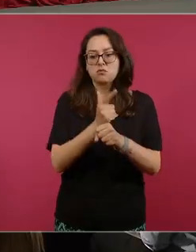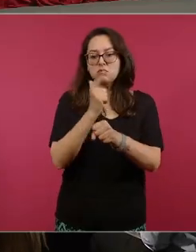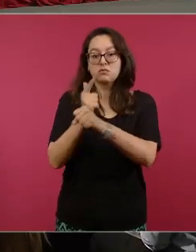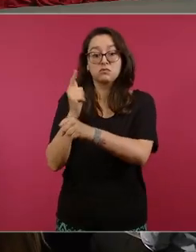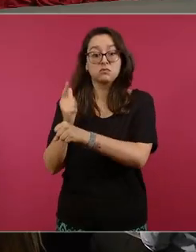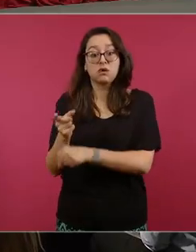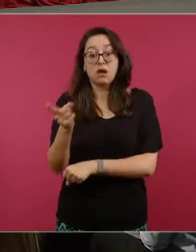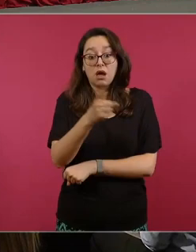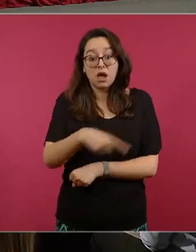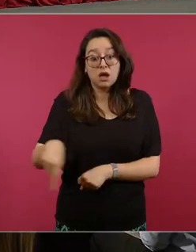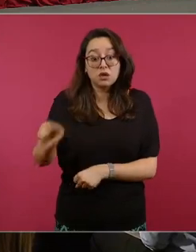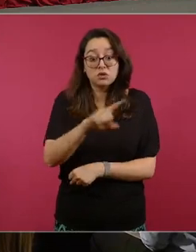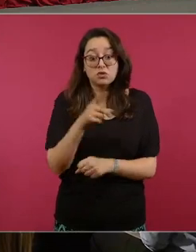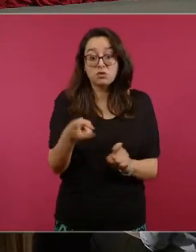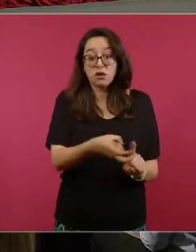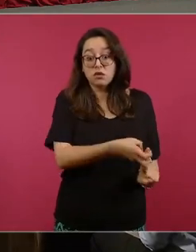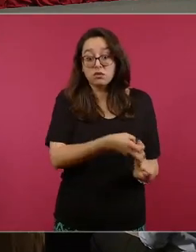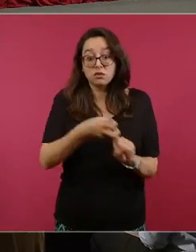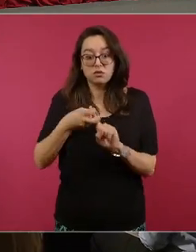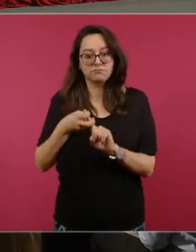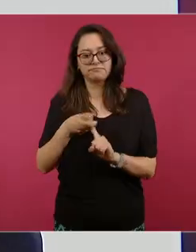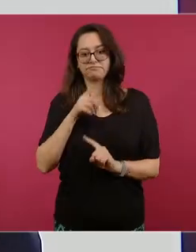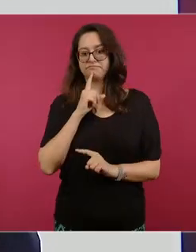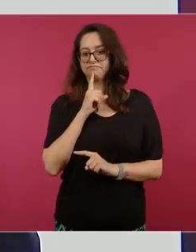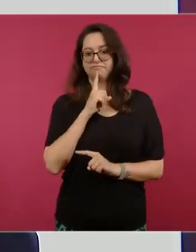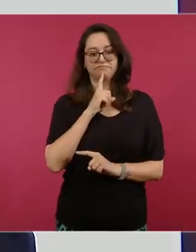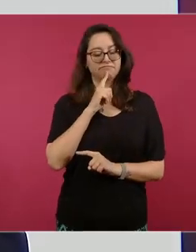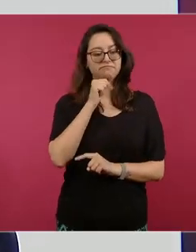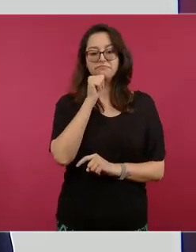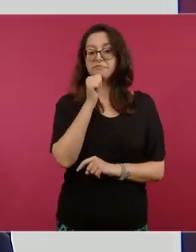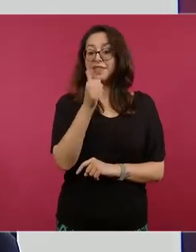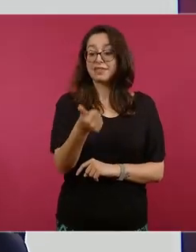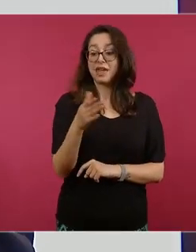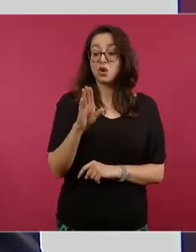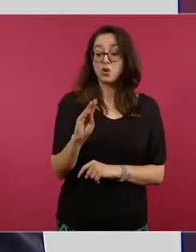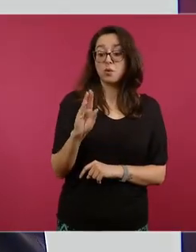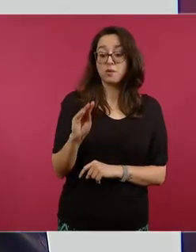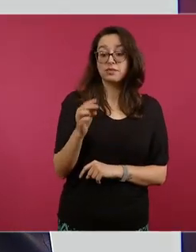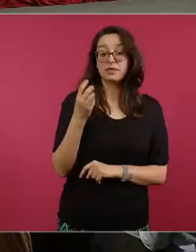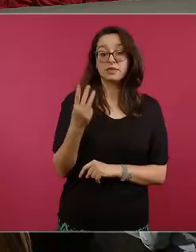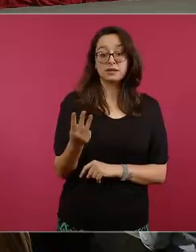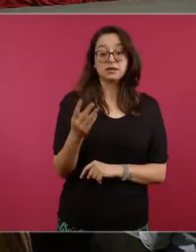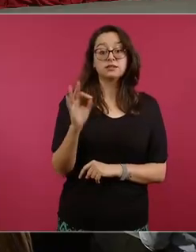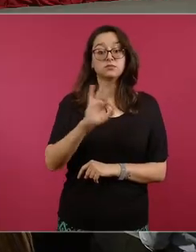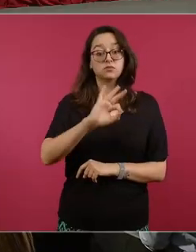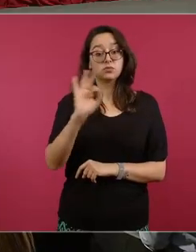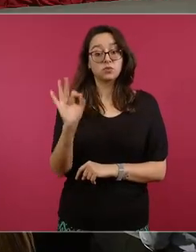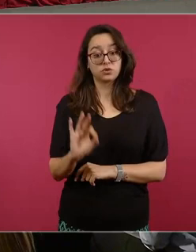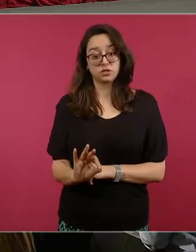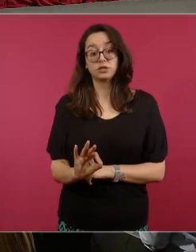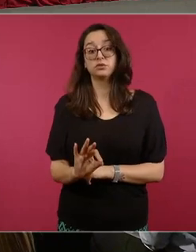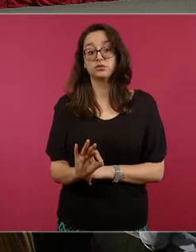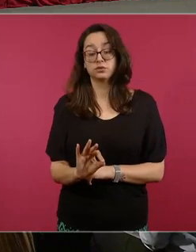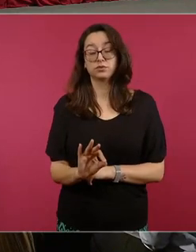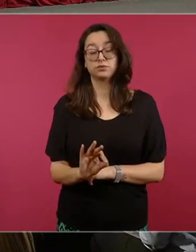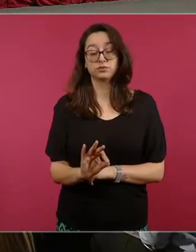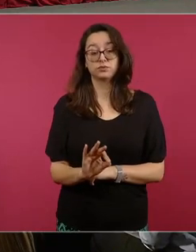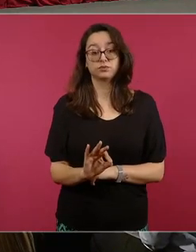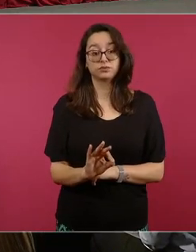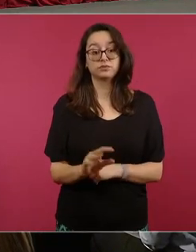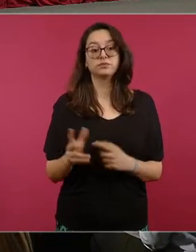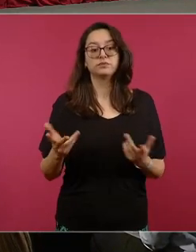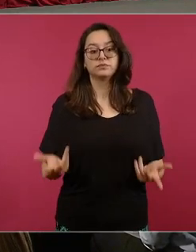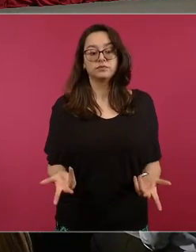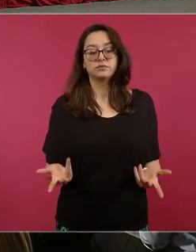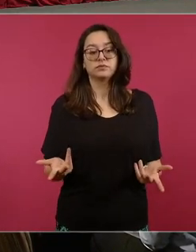un delito de alto impacto aquí aquí podemos observar que en la